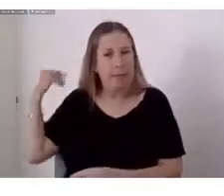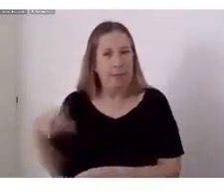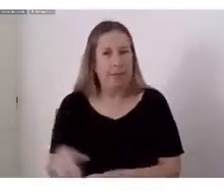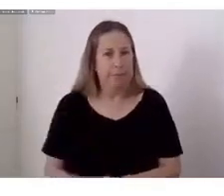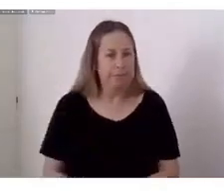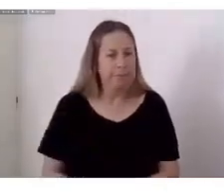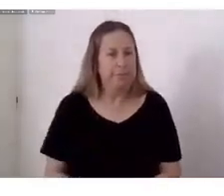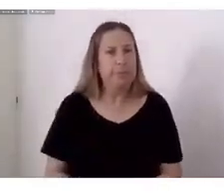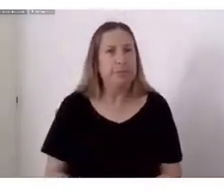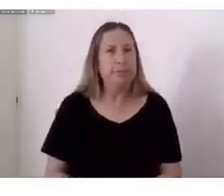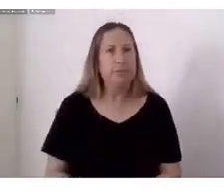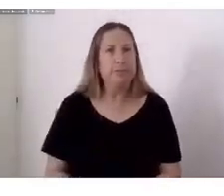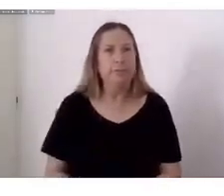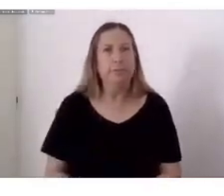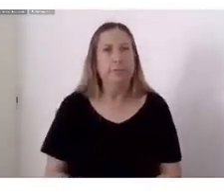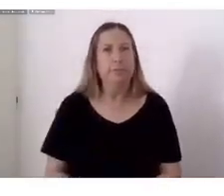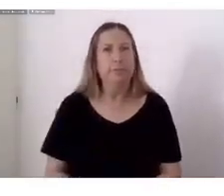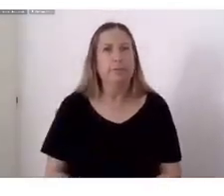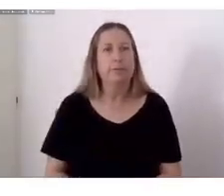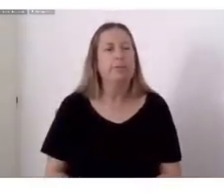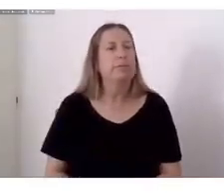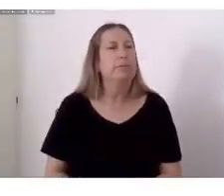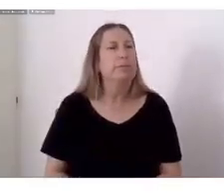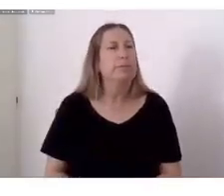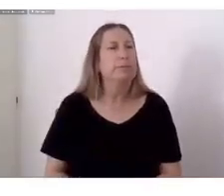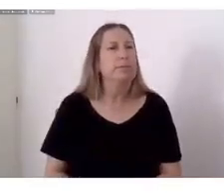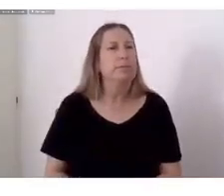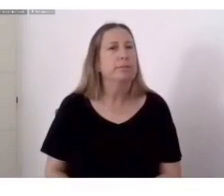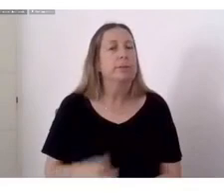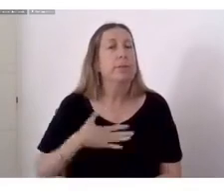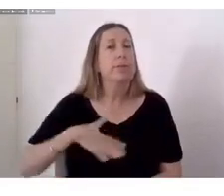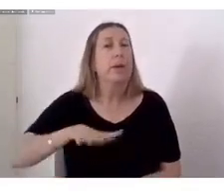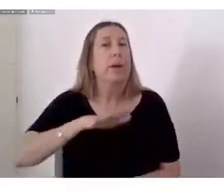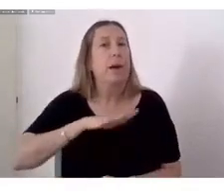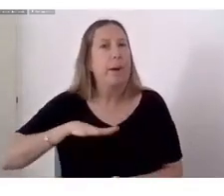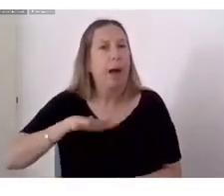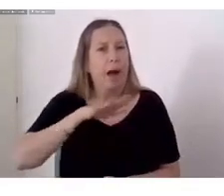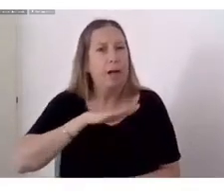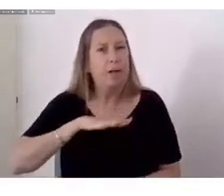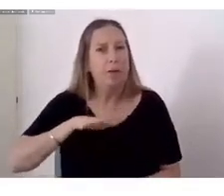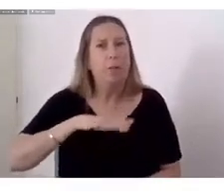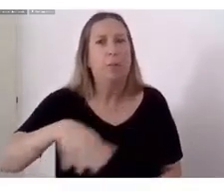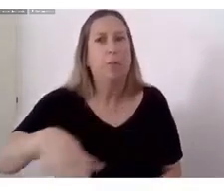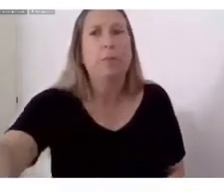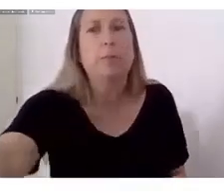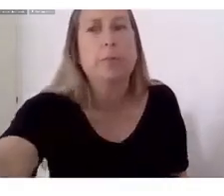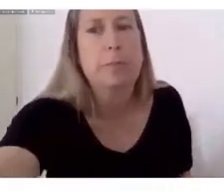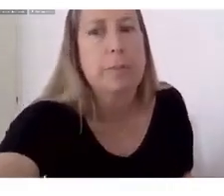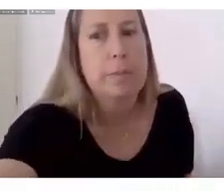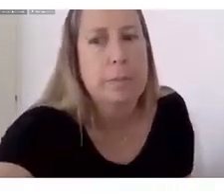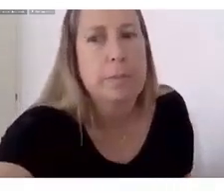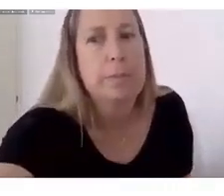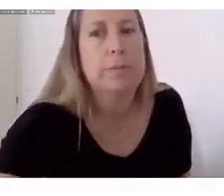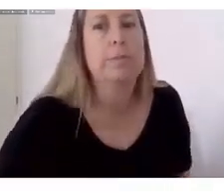Yo de mi barrio Era la piba